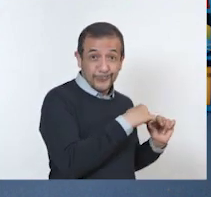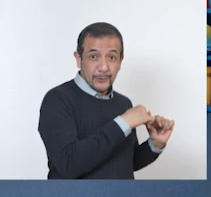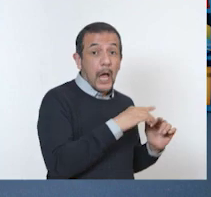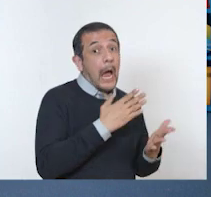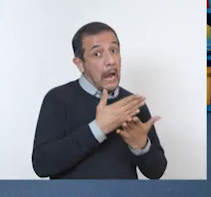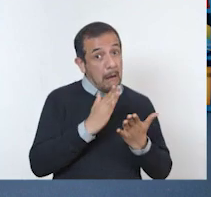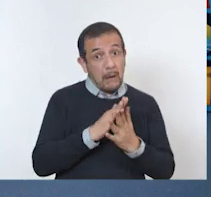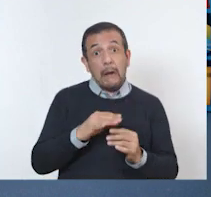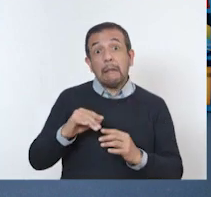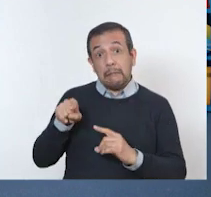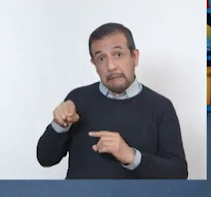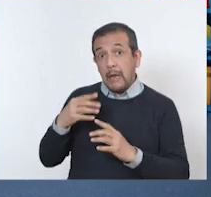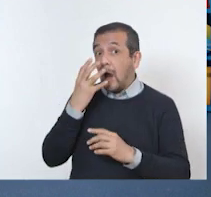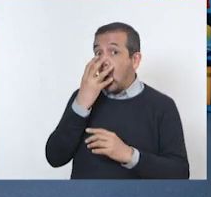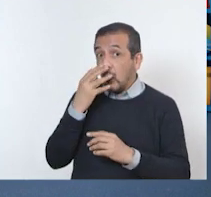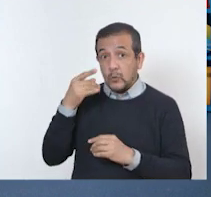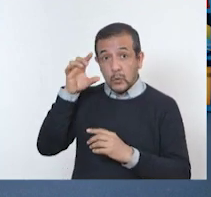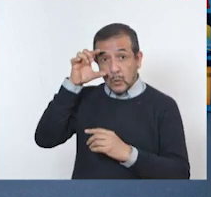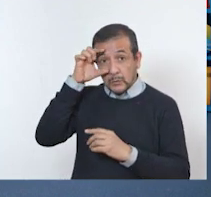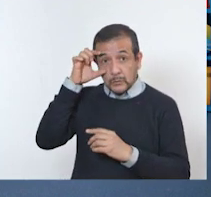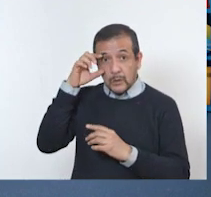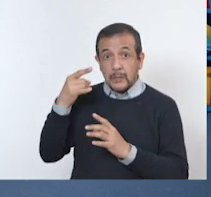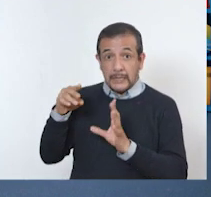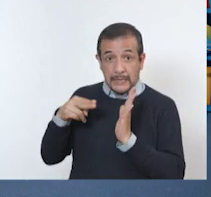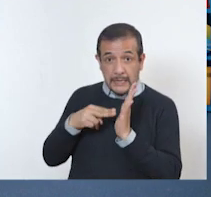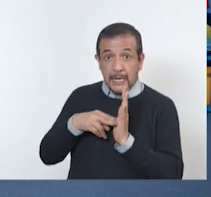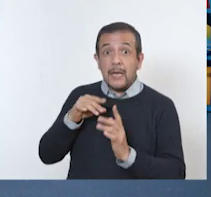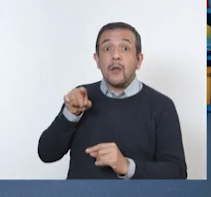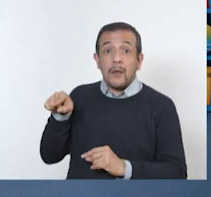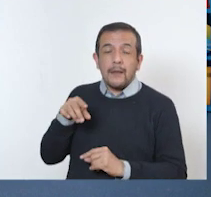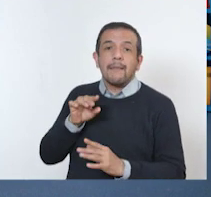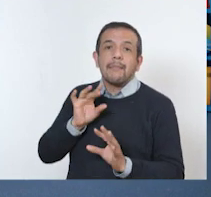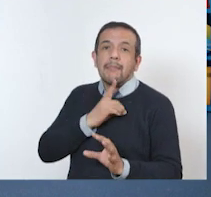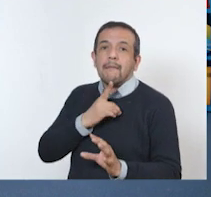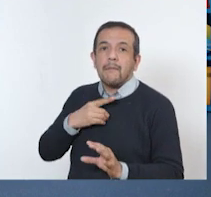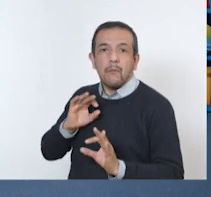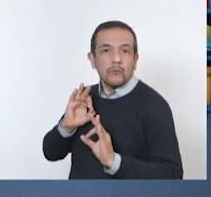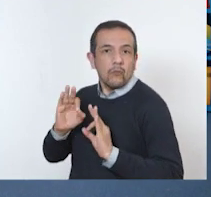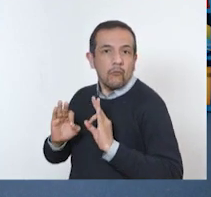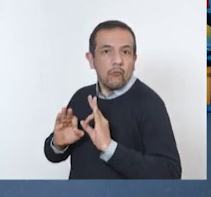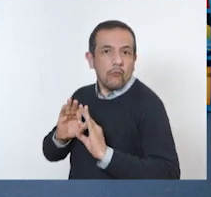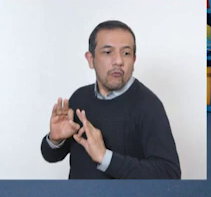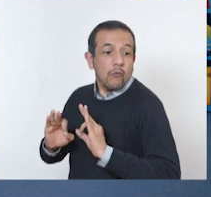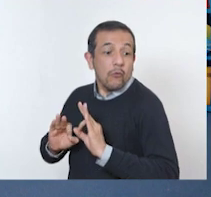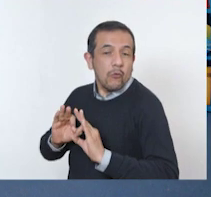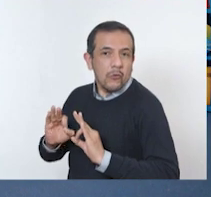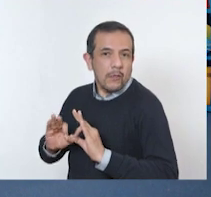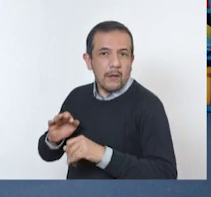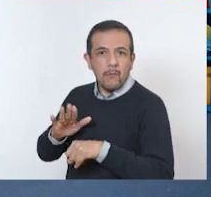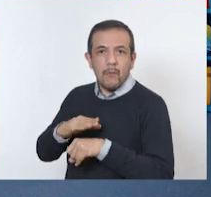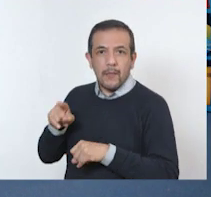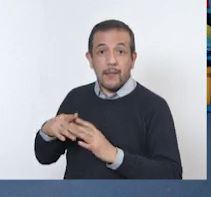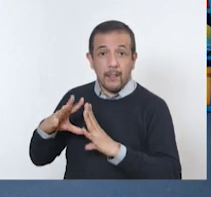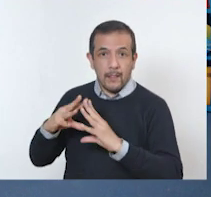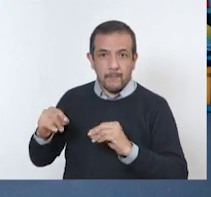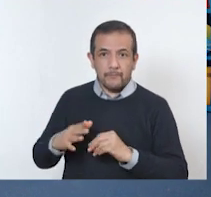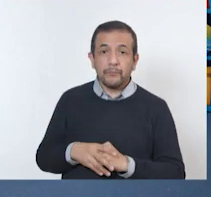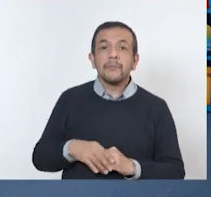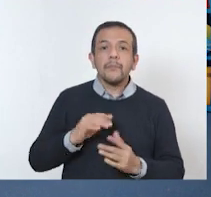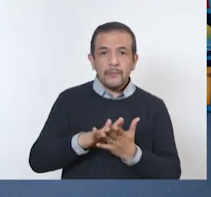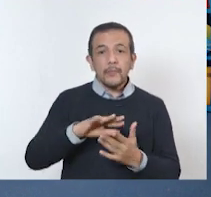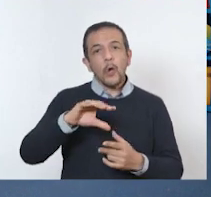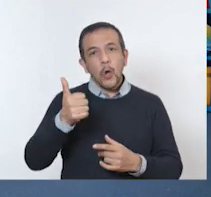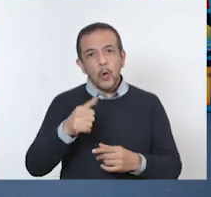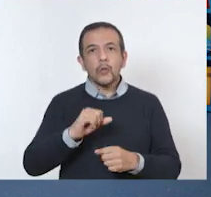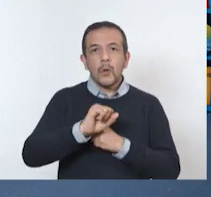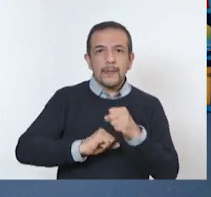cuidar estas especies porque están en peligro de extinción. Completamente de acuerdo con usted. ¿Y qué le parece si nos vamos con otra especie que también está en peligro